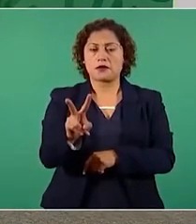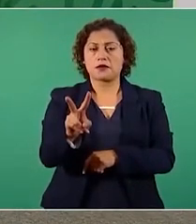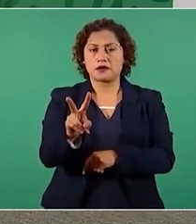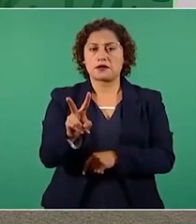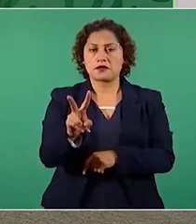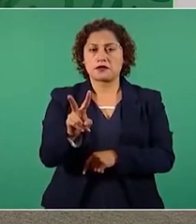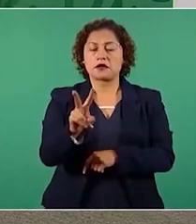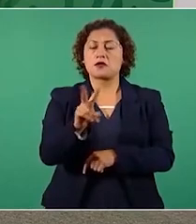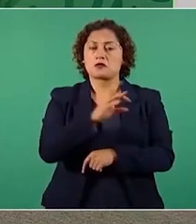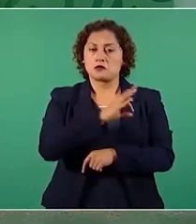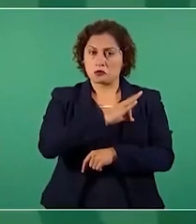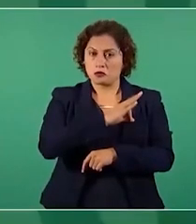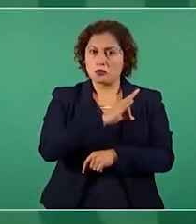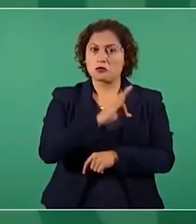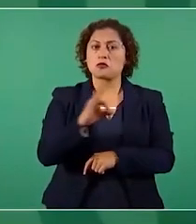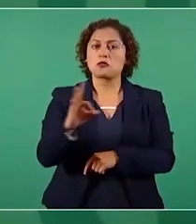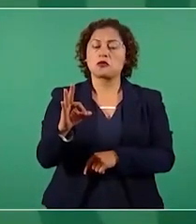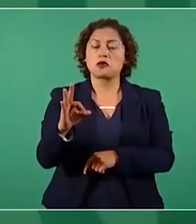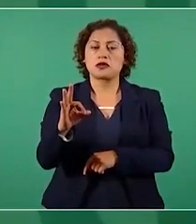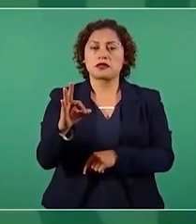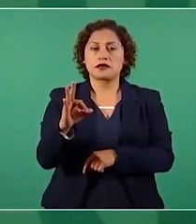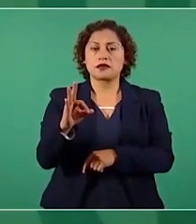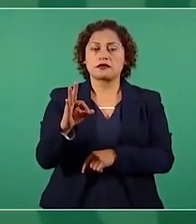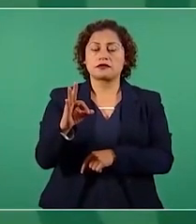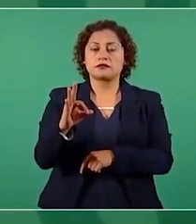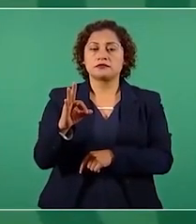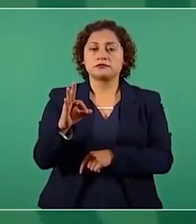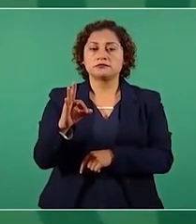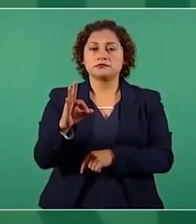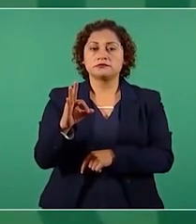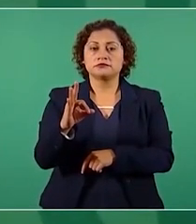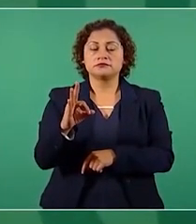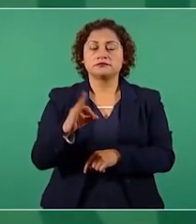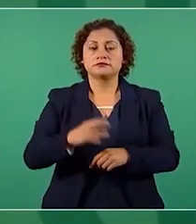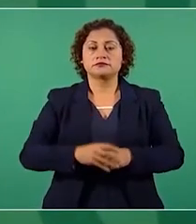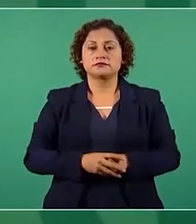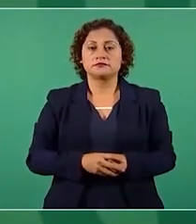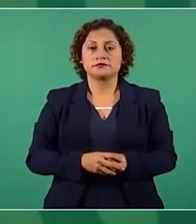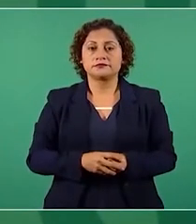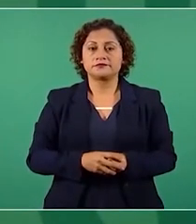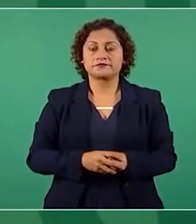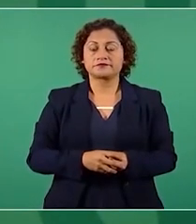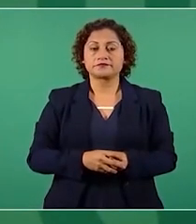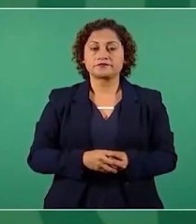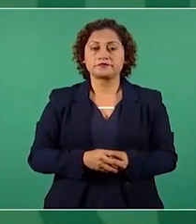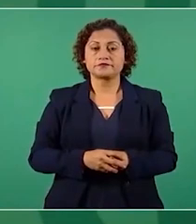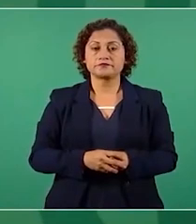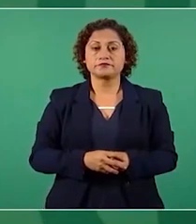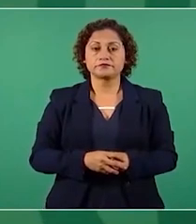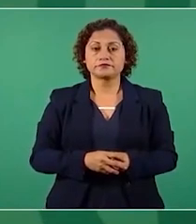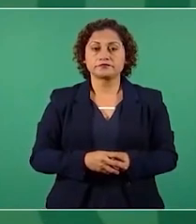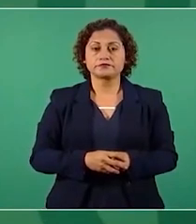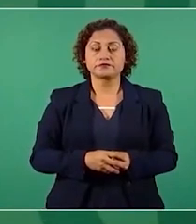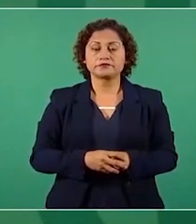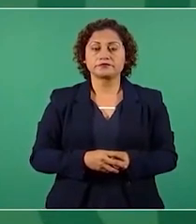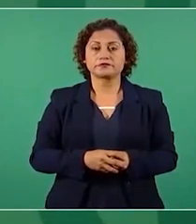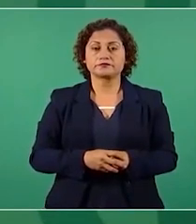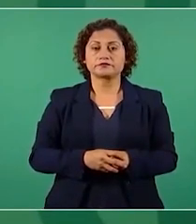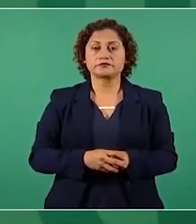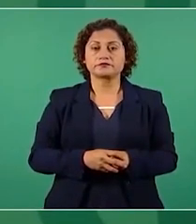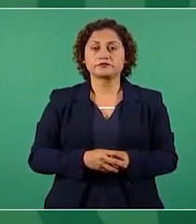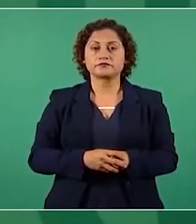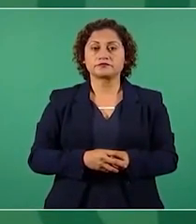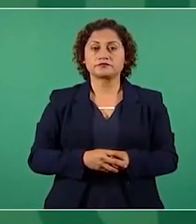va a poder advertir